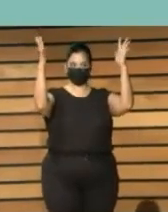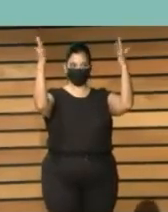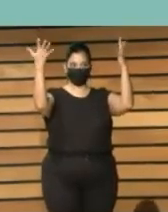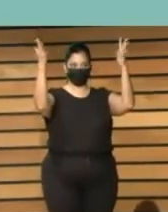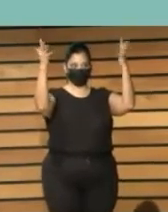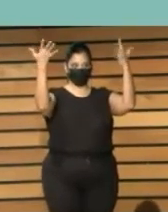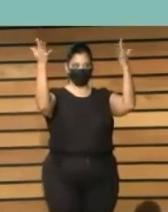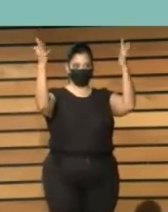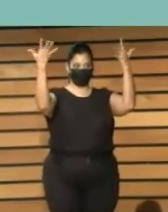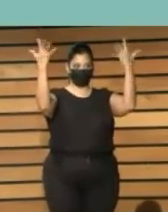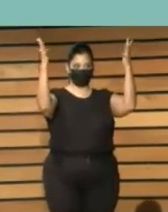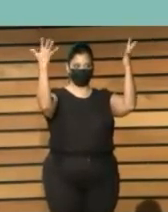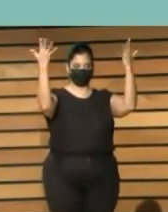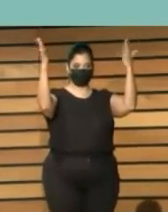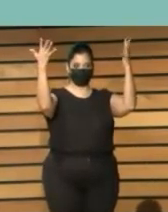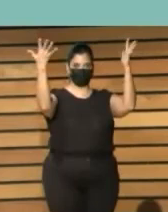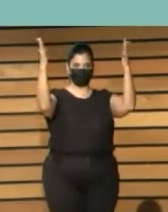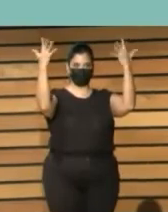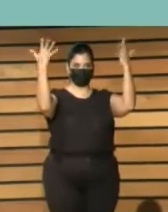aplausos